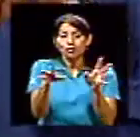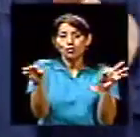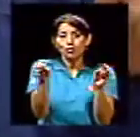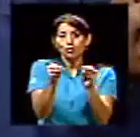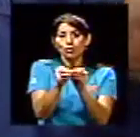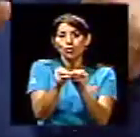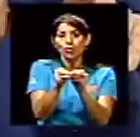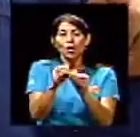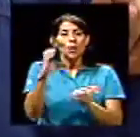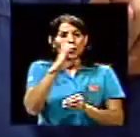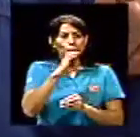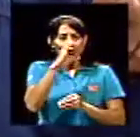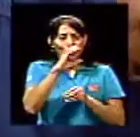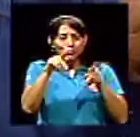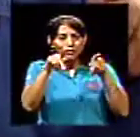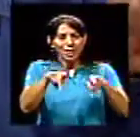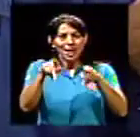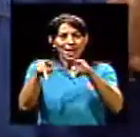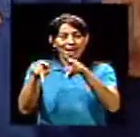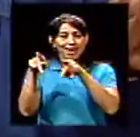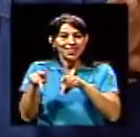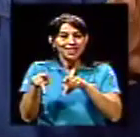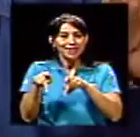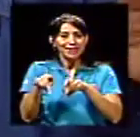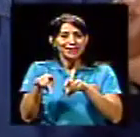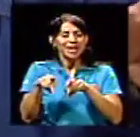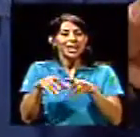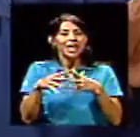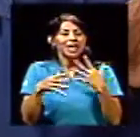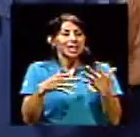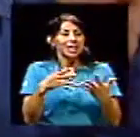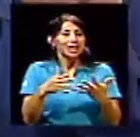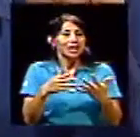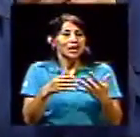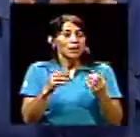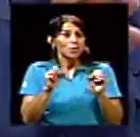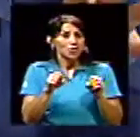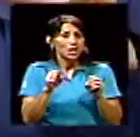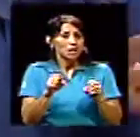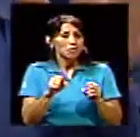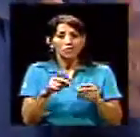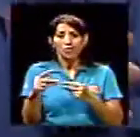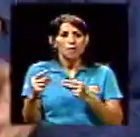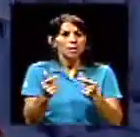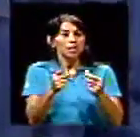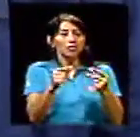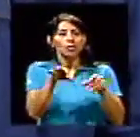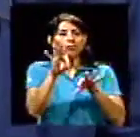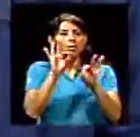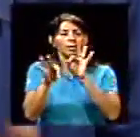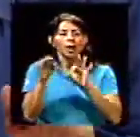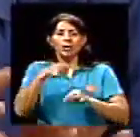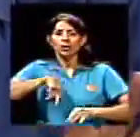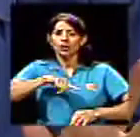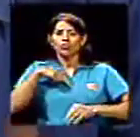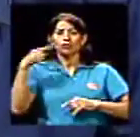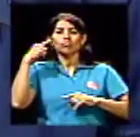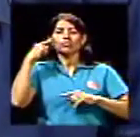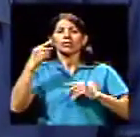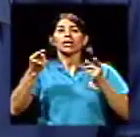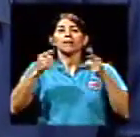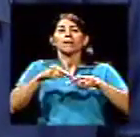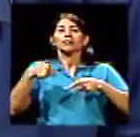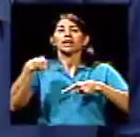día buscamos gente que nos buscara siete, ocho mesas, y llegaban así rapidito por teléfono, y hicimos una proyección, o sea, proyectamos